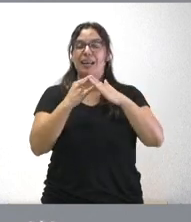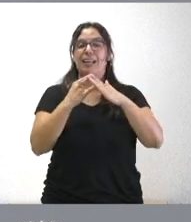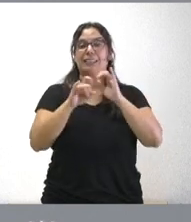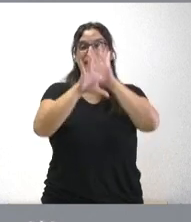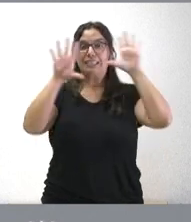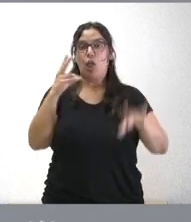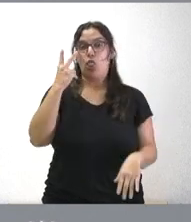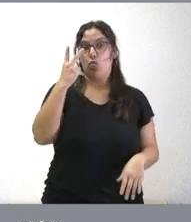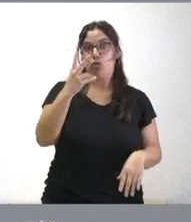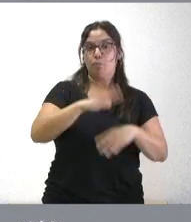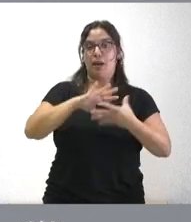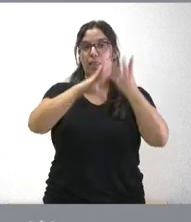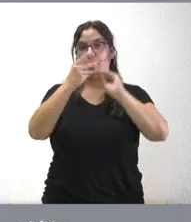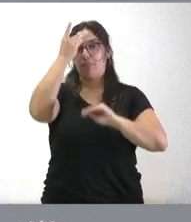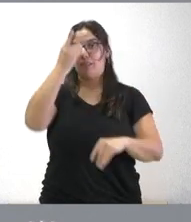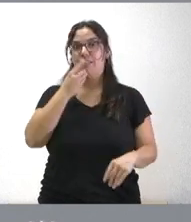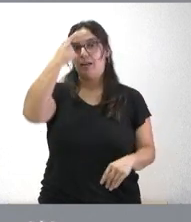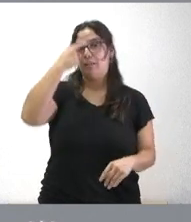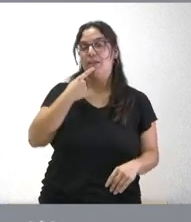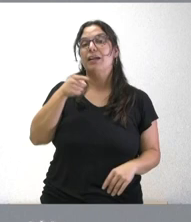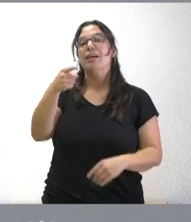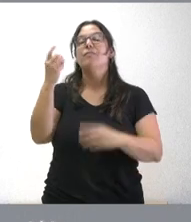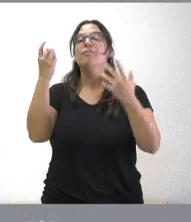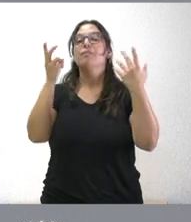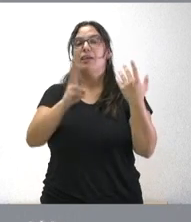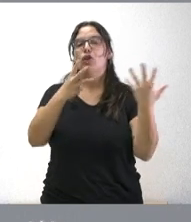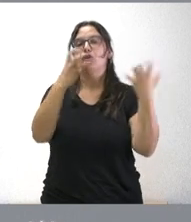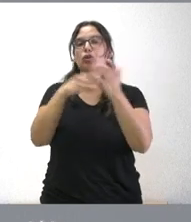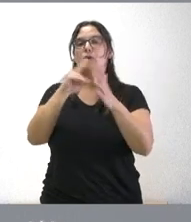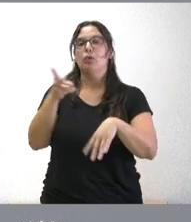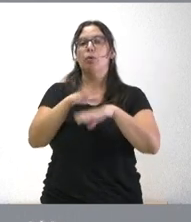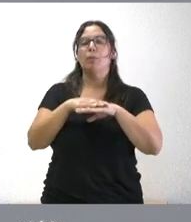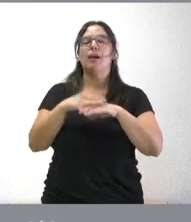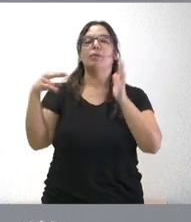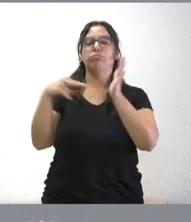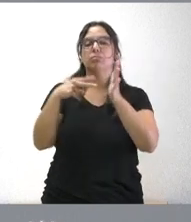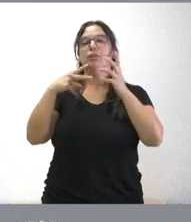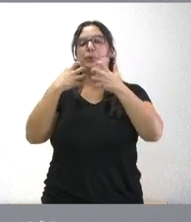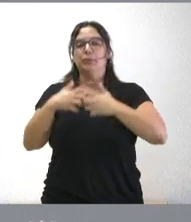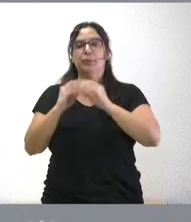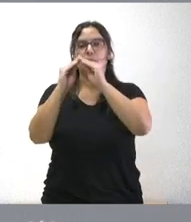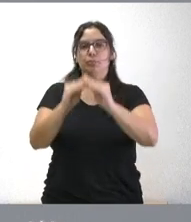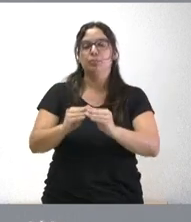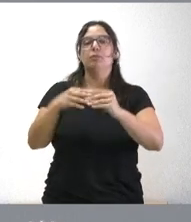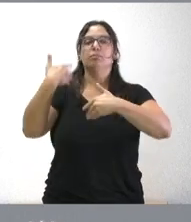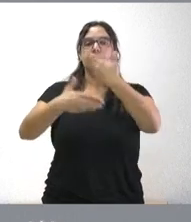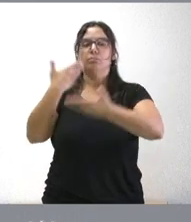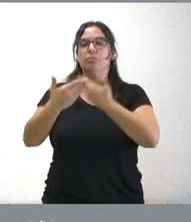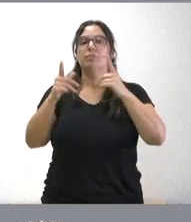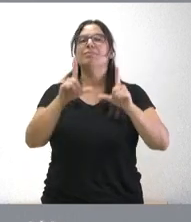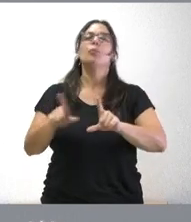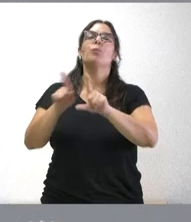de imágenes y, en el caso de Valladolid, 800.000 euros para el suministro e instalación impuesta en funcionamiento de un equipo de radiología vascular